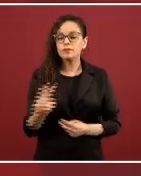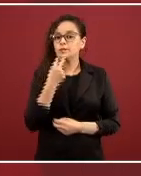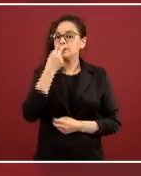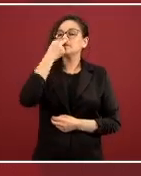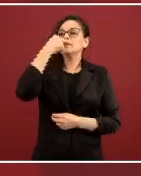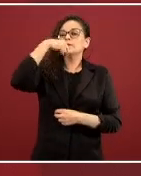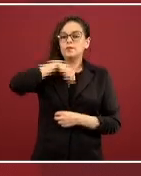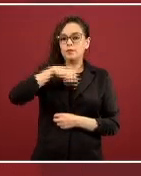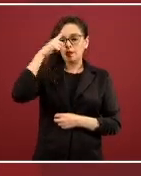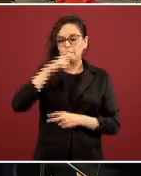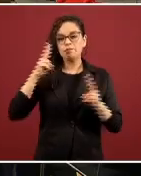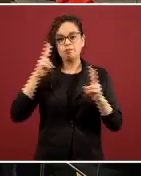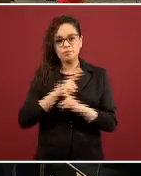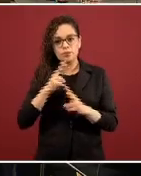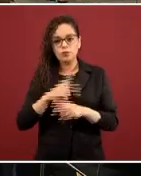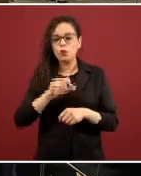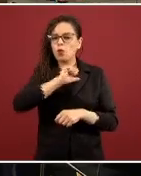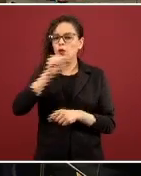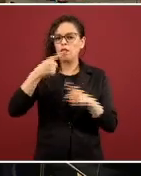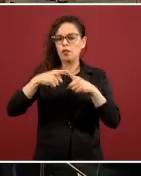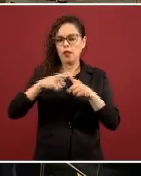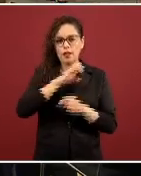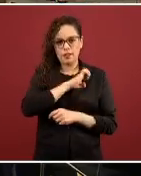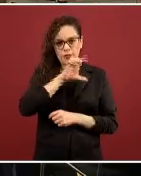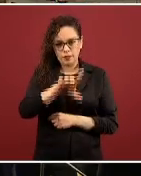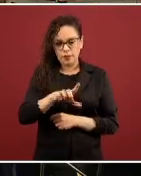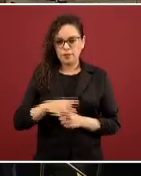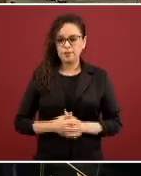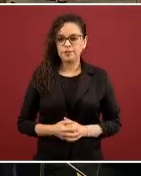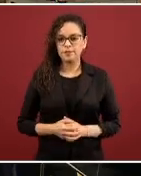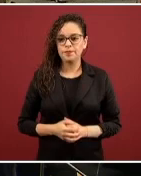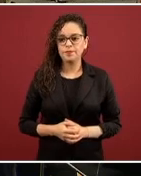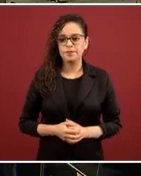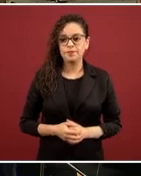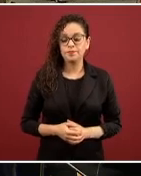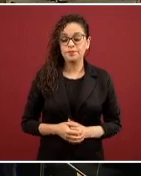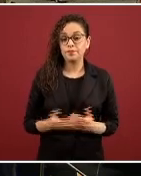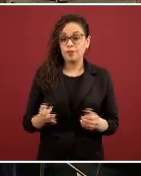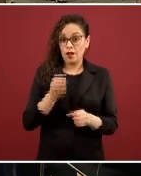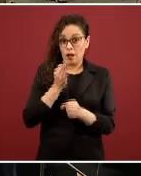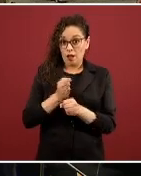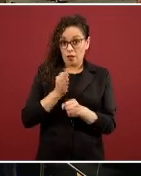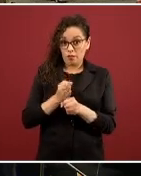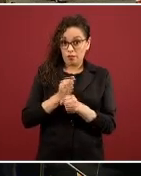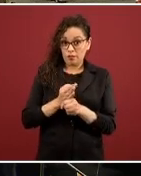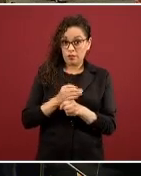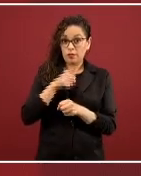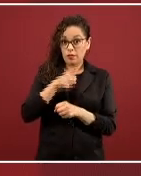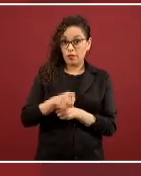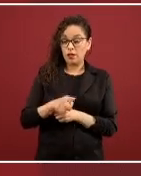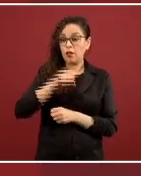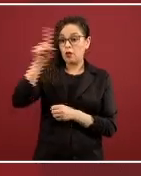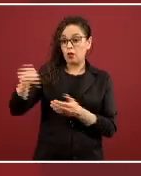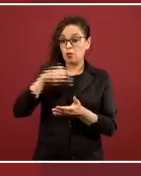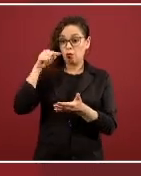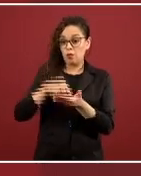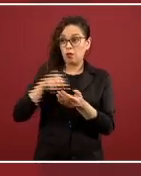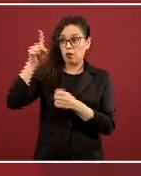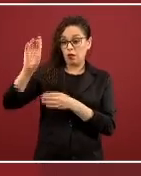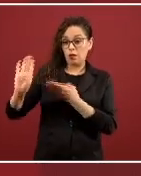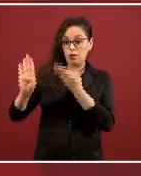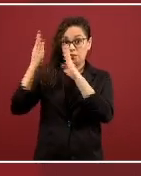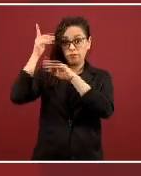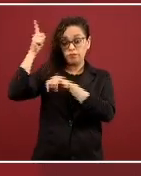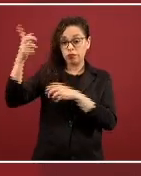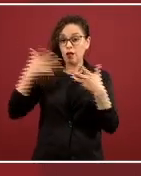especializados. ¿Sólo es en China? ¿Sólo es en China? En ese momento, para estos embarques, es en China, es el sitio del mundo en donde se consiguió